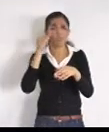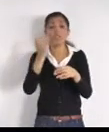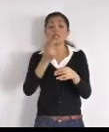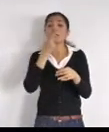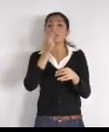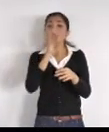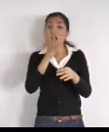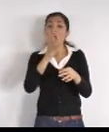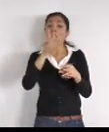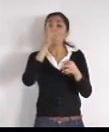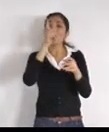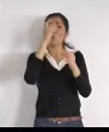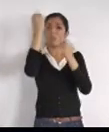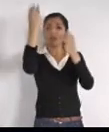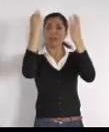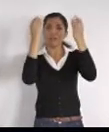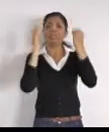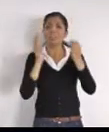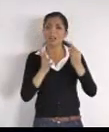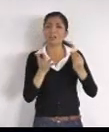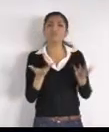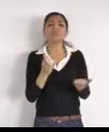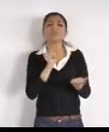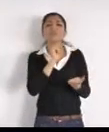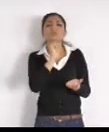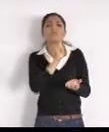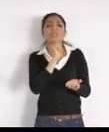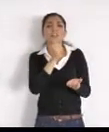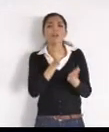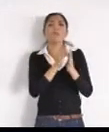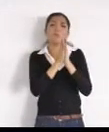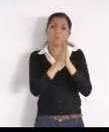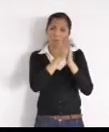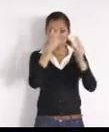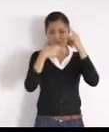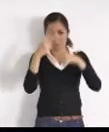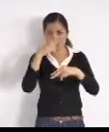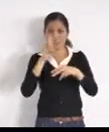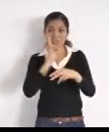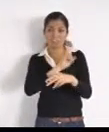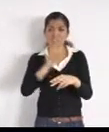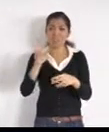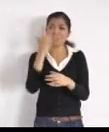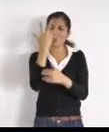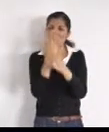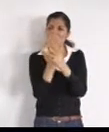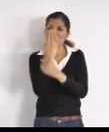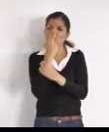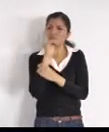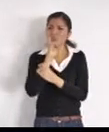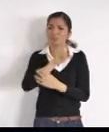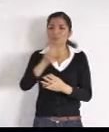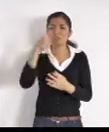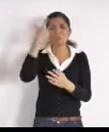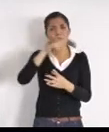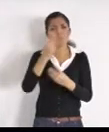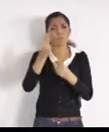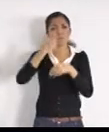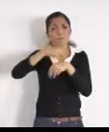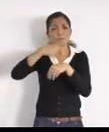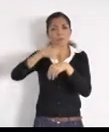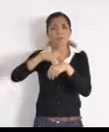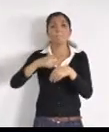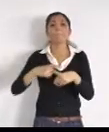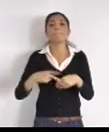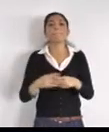invito a que vengan, a las 5 de la mañana, para que vean lo peligroso, que se pone aquí, pero con cuidado, a ver si no, los violan, o los asaltan, el proyecto